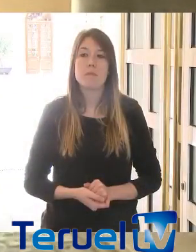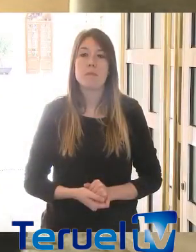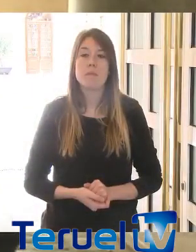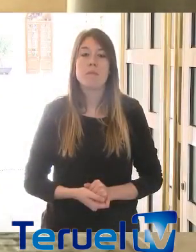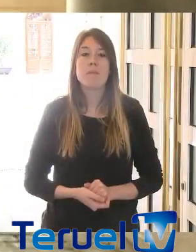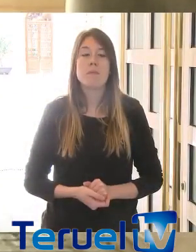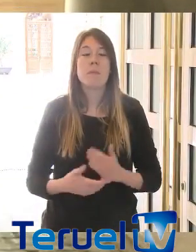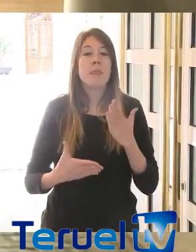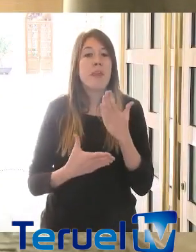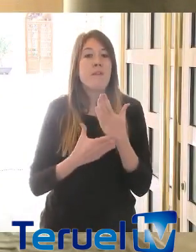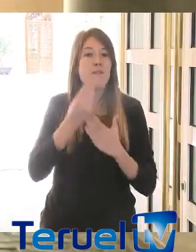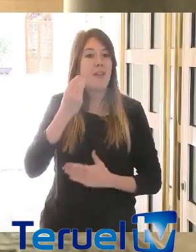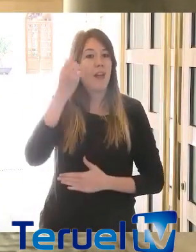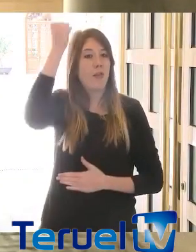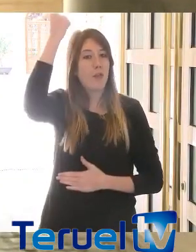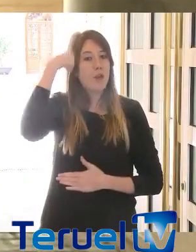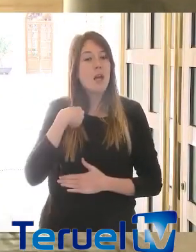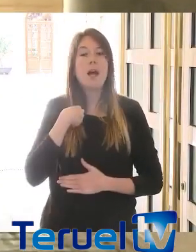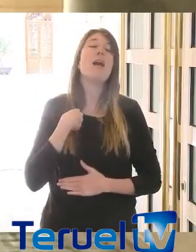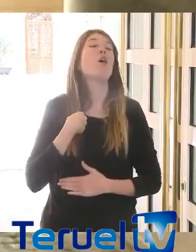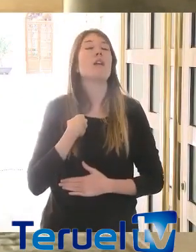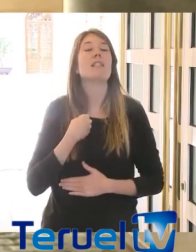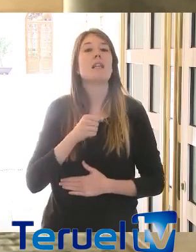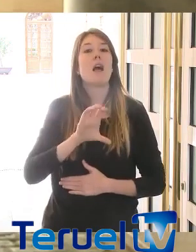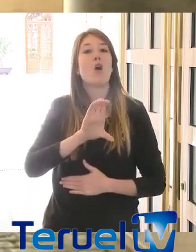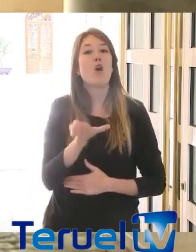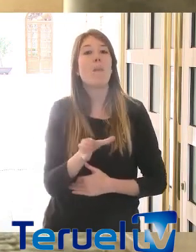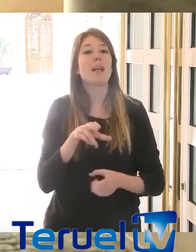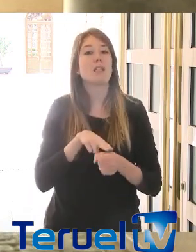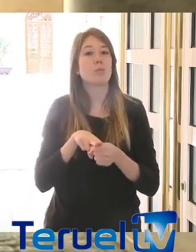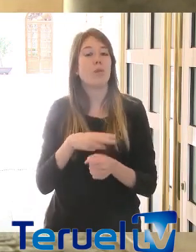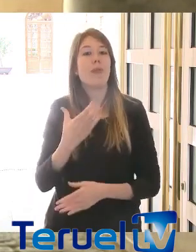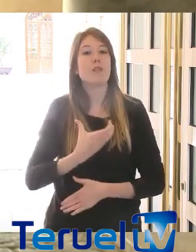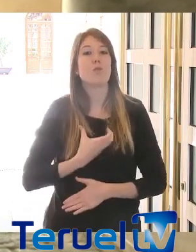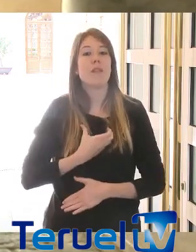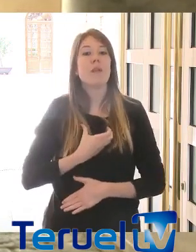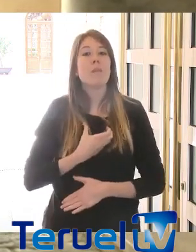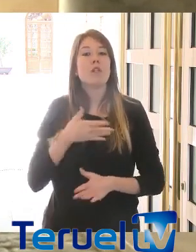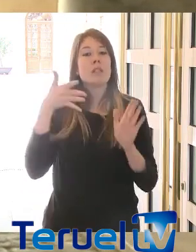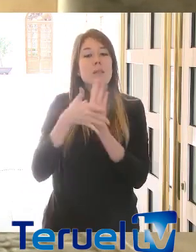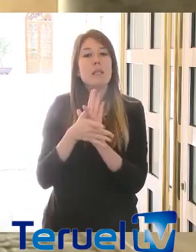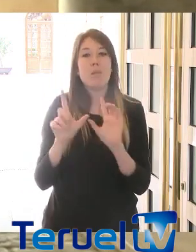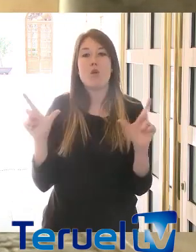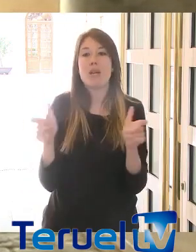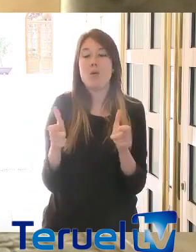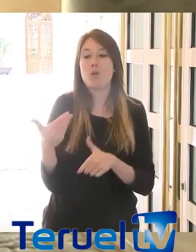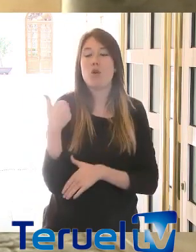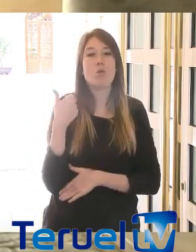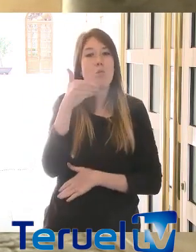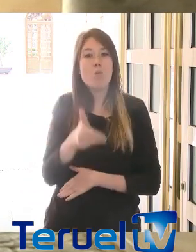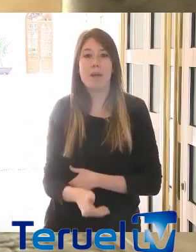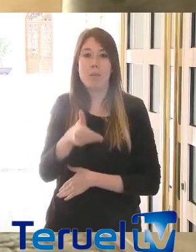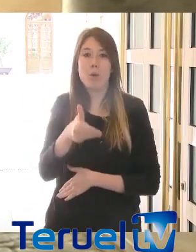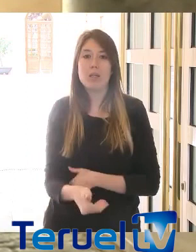Desde la Federación Aragonesa de Municipios, Comarcas y Provincias, consideramos esta reunión que ha ocurrido hoy aquí, en el Pignatelli, muy importante.